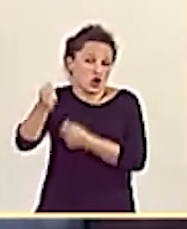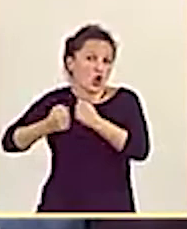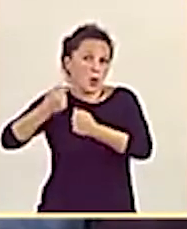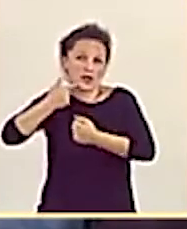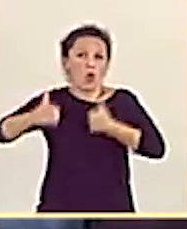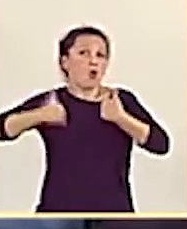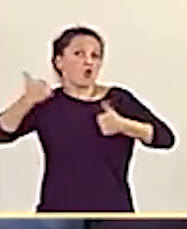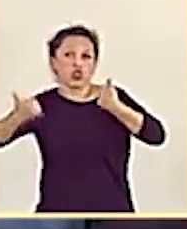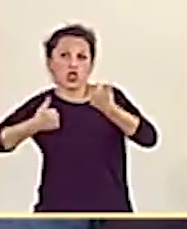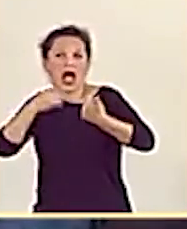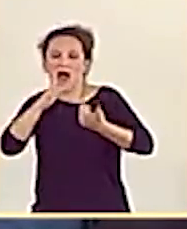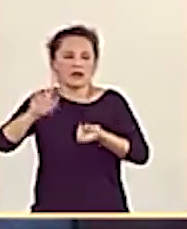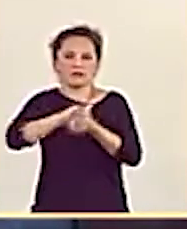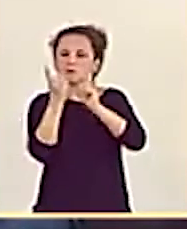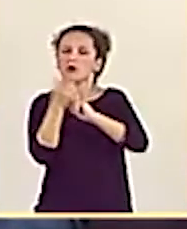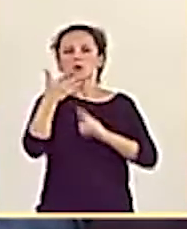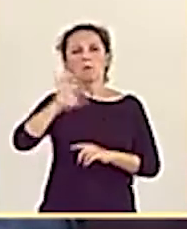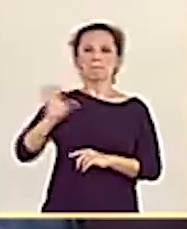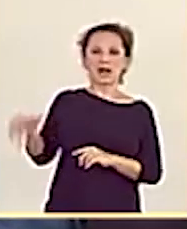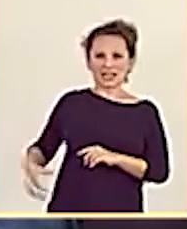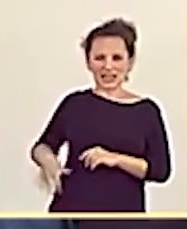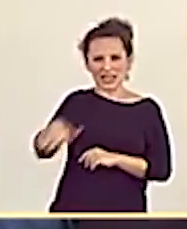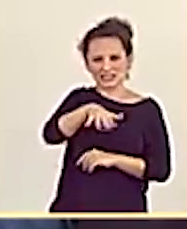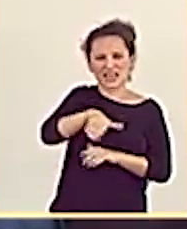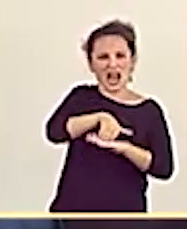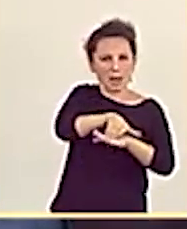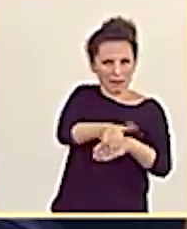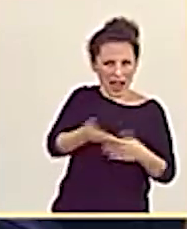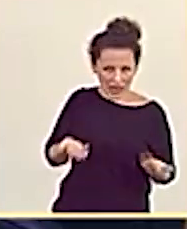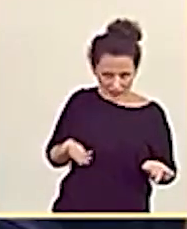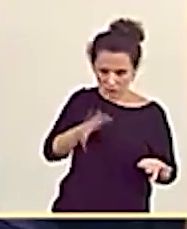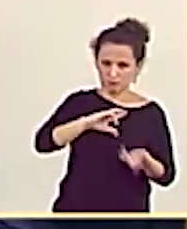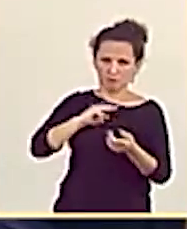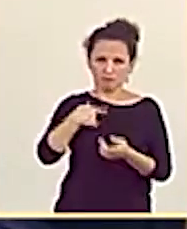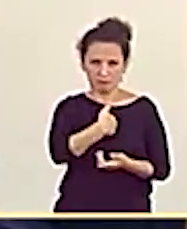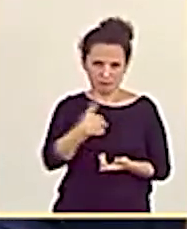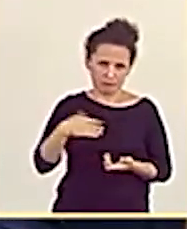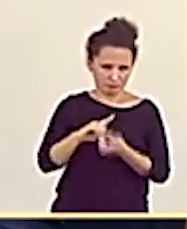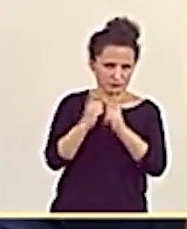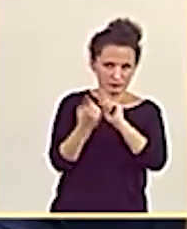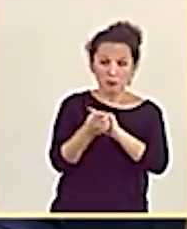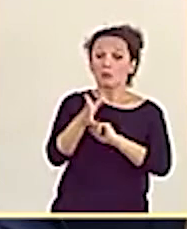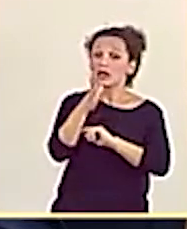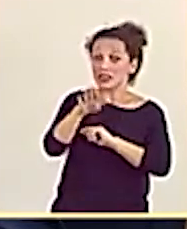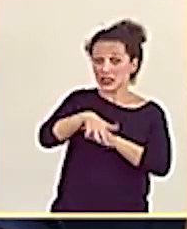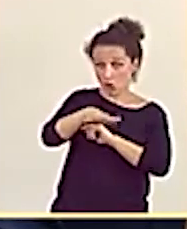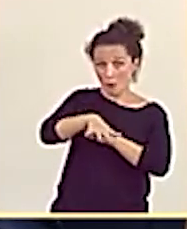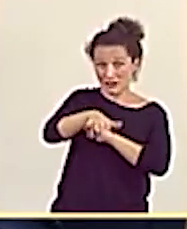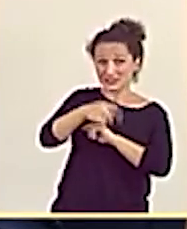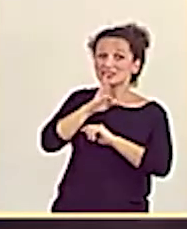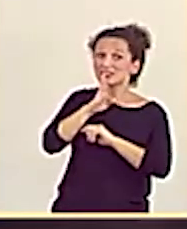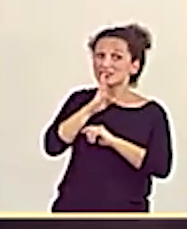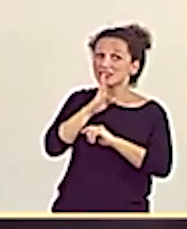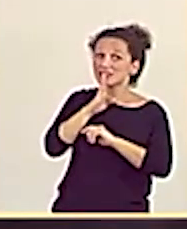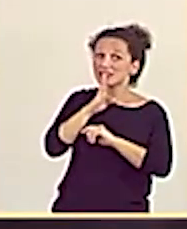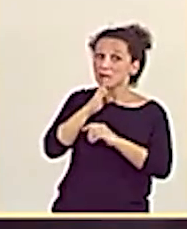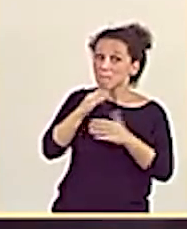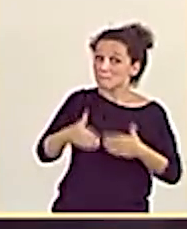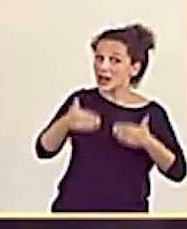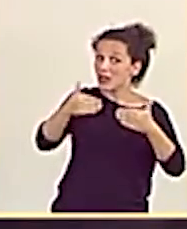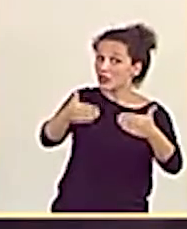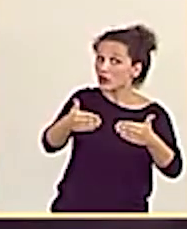confío en que ustedes, en el plazo de esos cuatro meses que se han concedido, le devuelvan la moneda a su socio de Gobierno, ¿cómo?